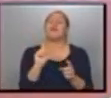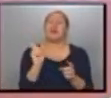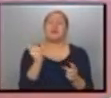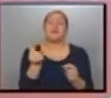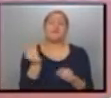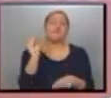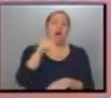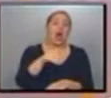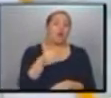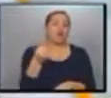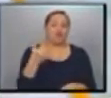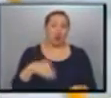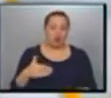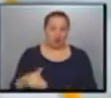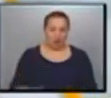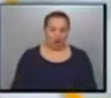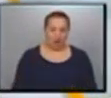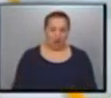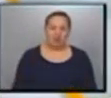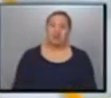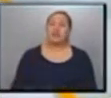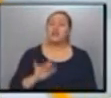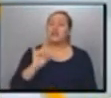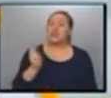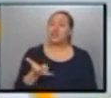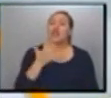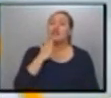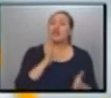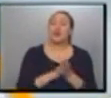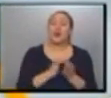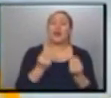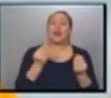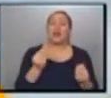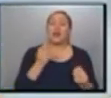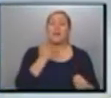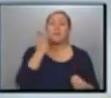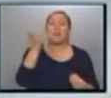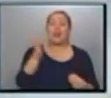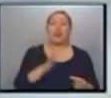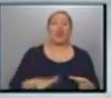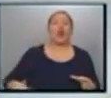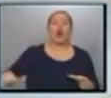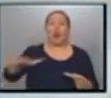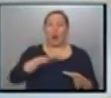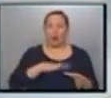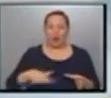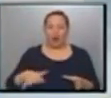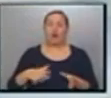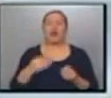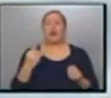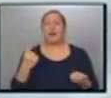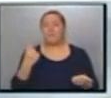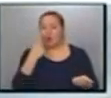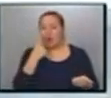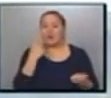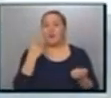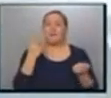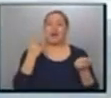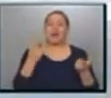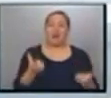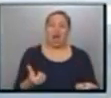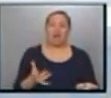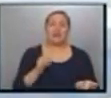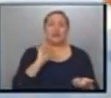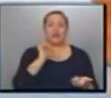muy, pero muy caros. Sí, los frenos tienen que ver con amparos, pero a nivel colectivo, ¿no? Que lo hacen los municipios, instituciones, ONGs.